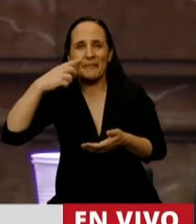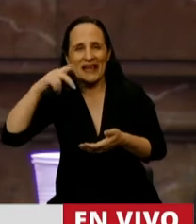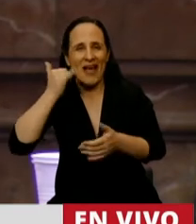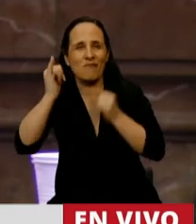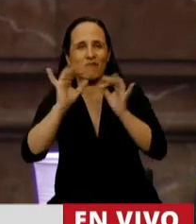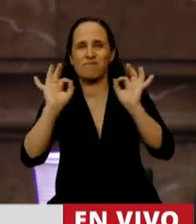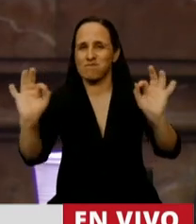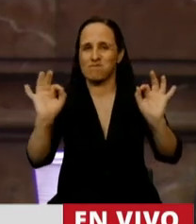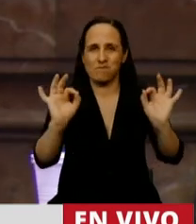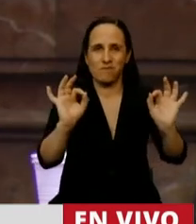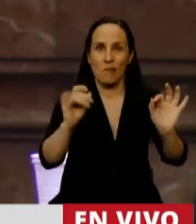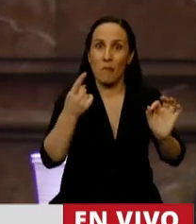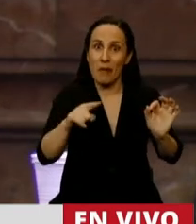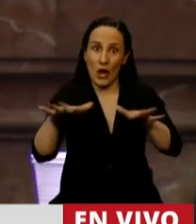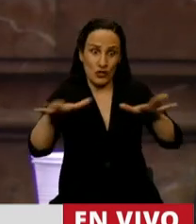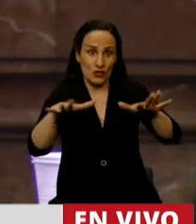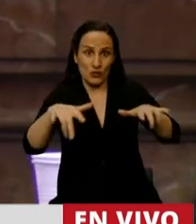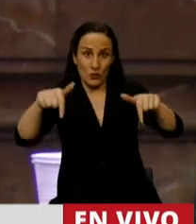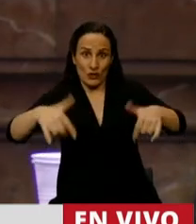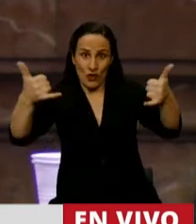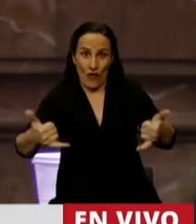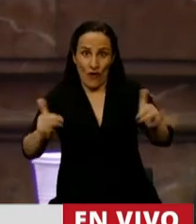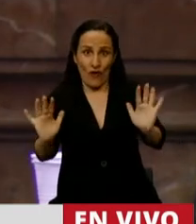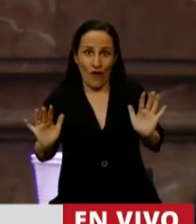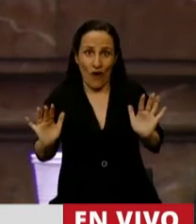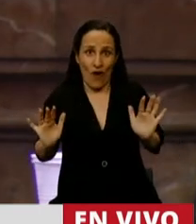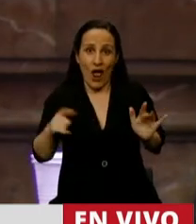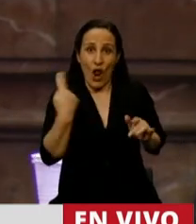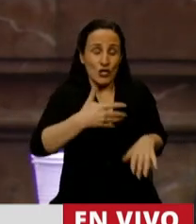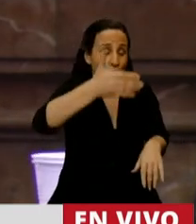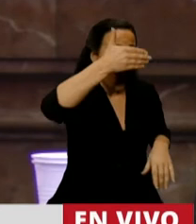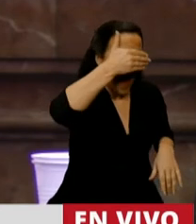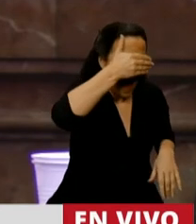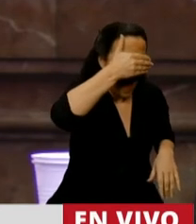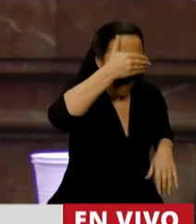Pero tenemos un contexto y no podemos taparnos los ojos.